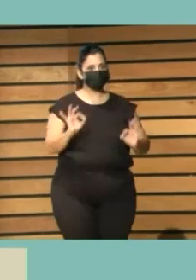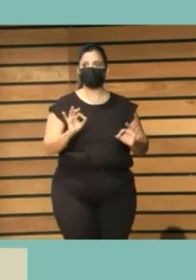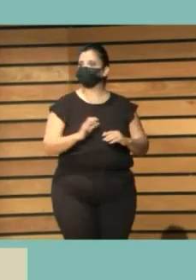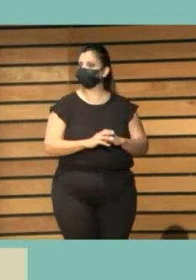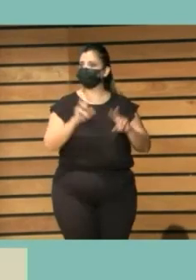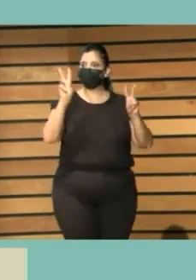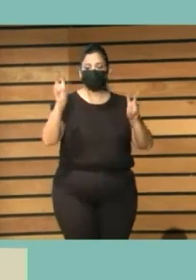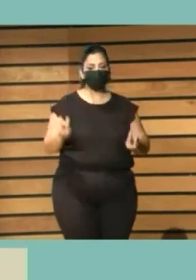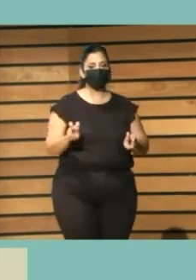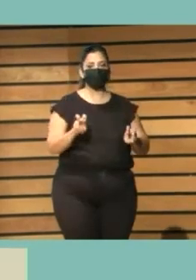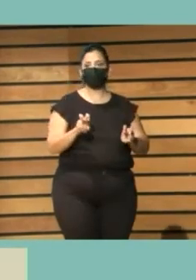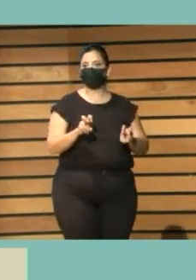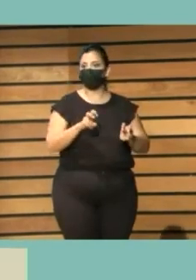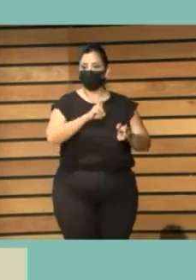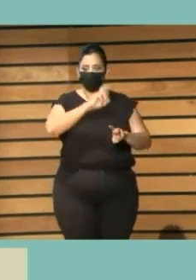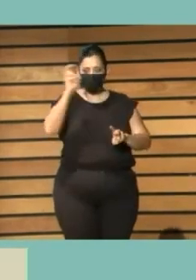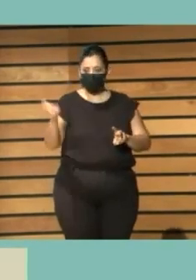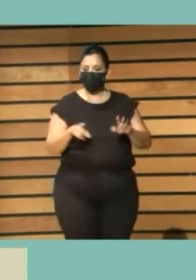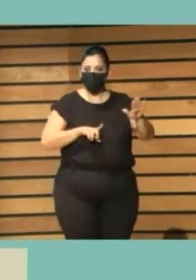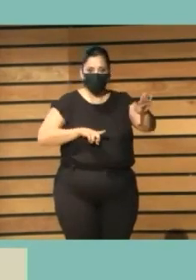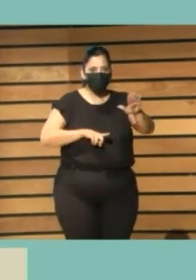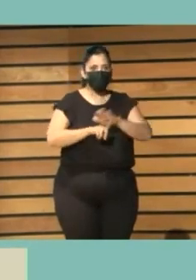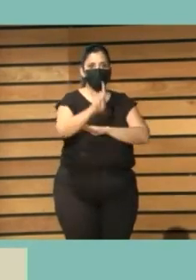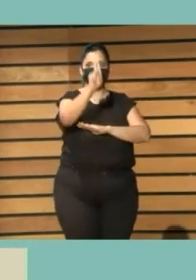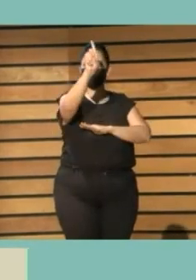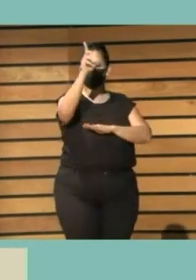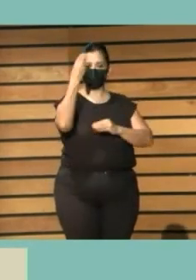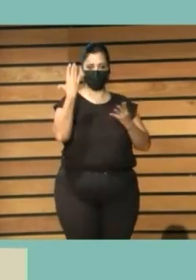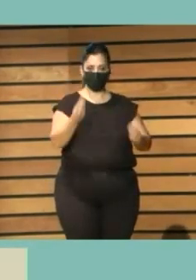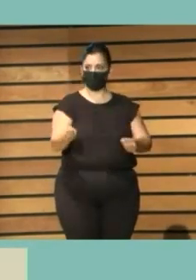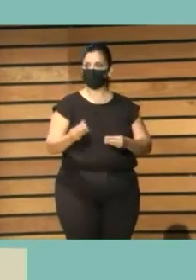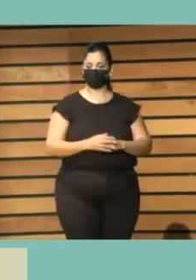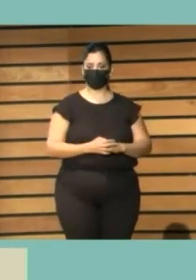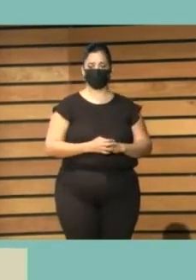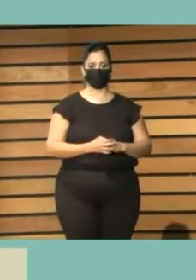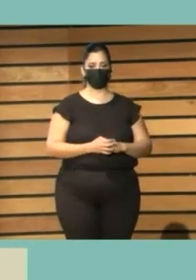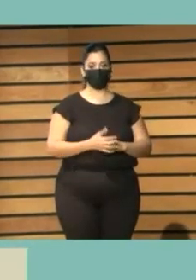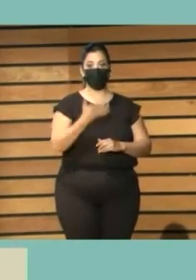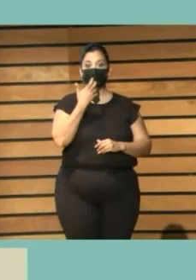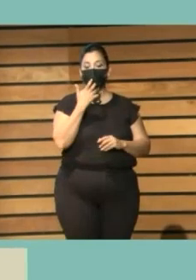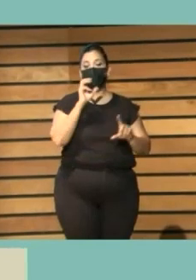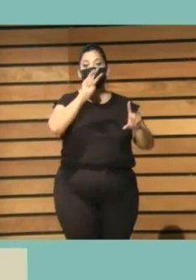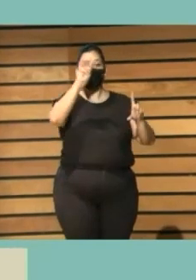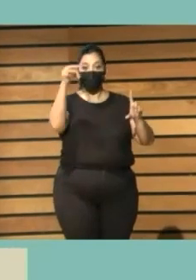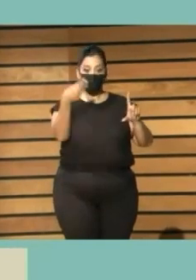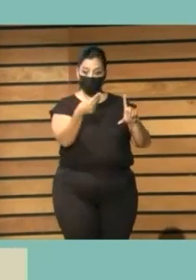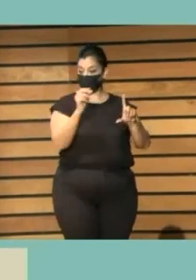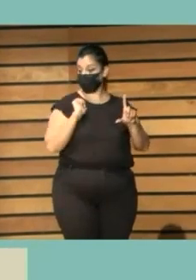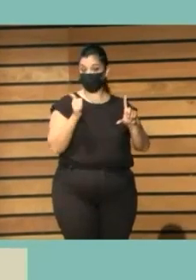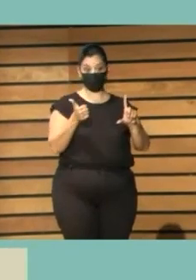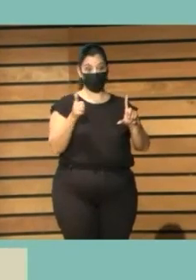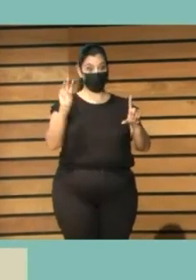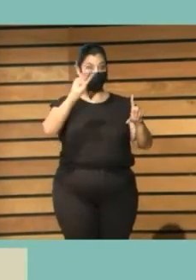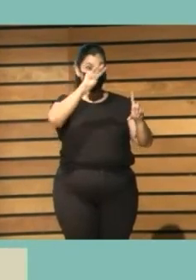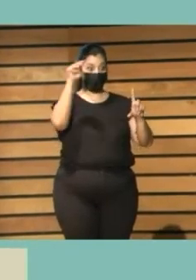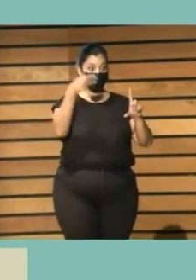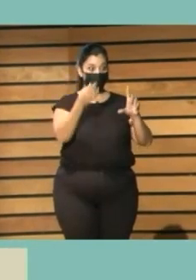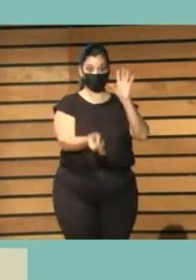estos avances, ya empezaron a utilizarse las primeras web como un instrumento de trabajo en el aula.